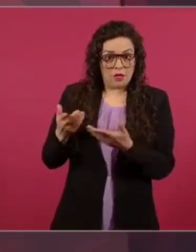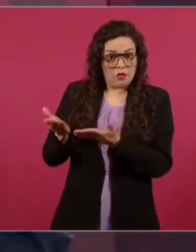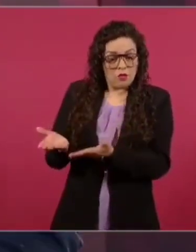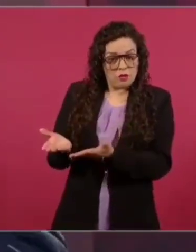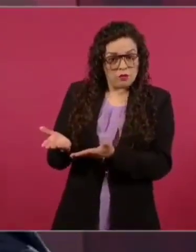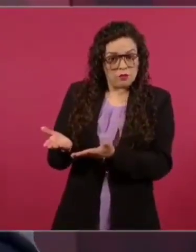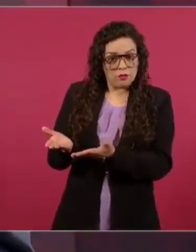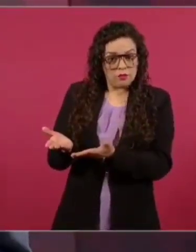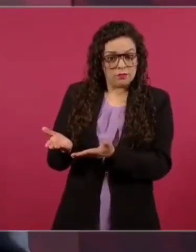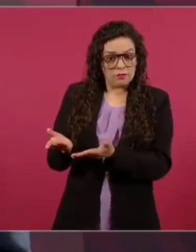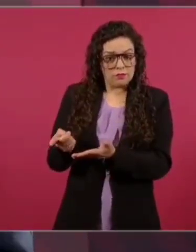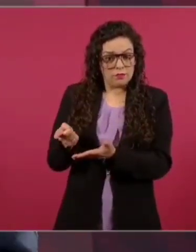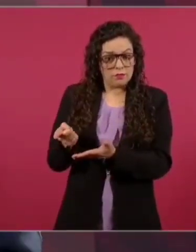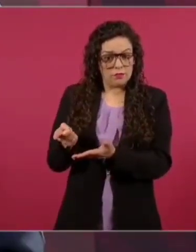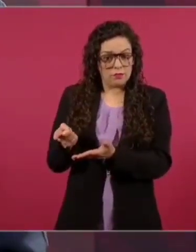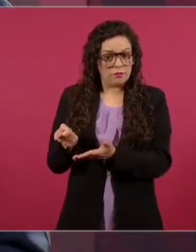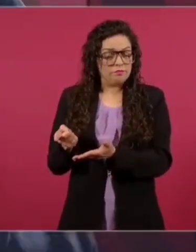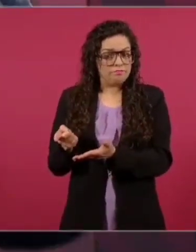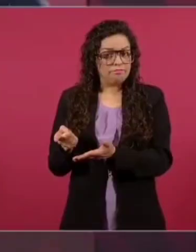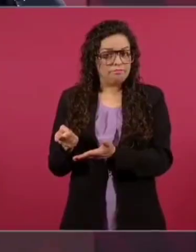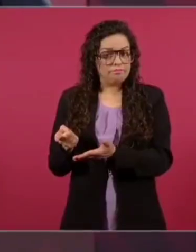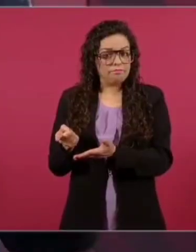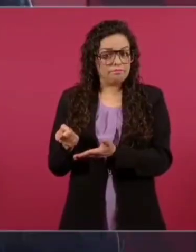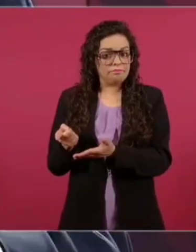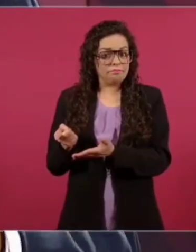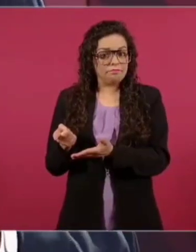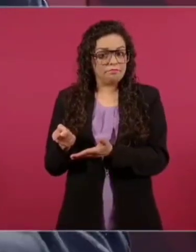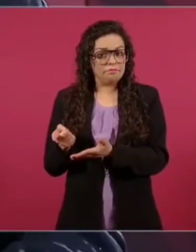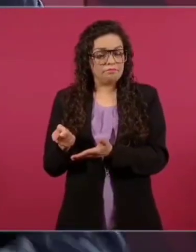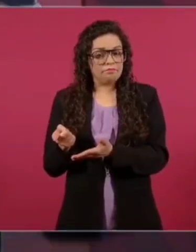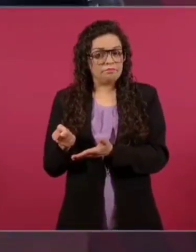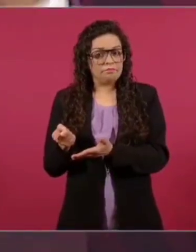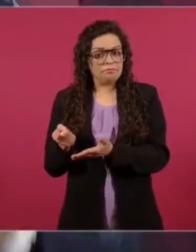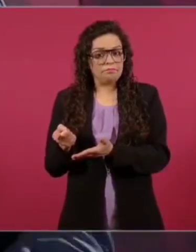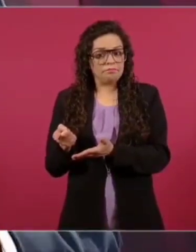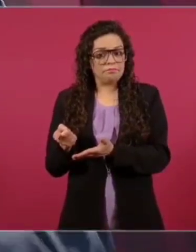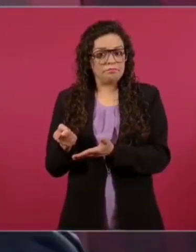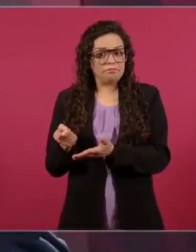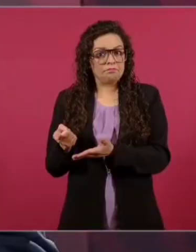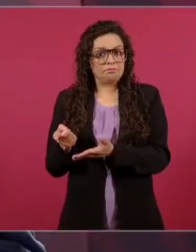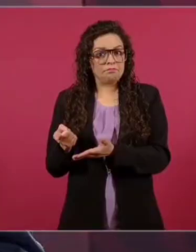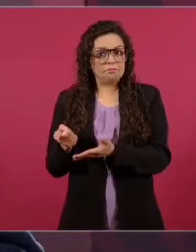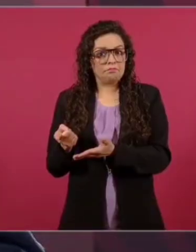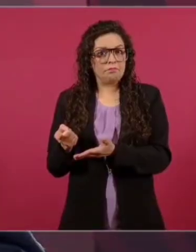presentan como blancas palomas